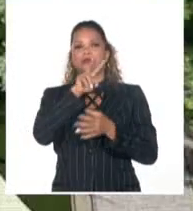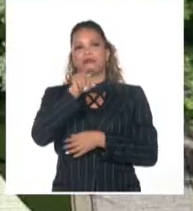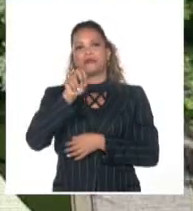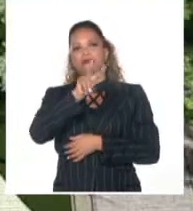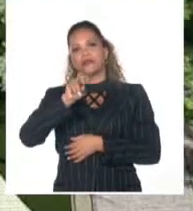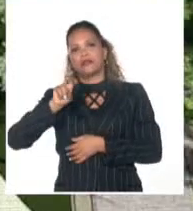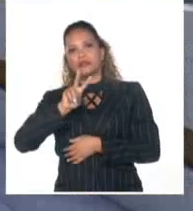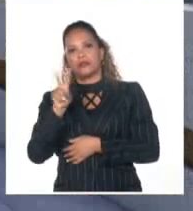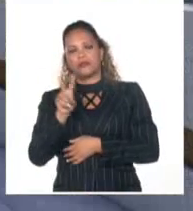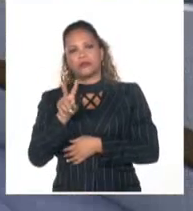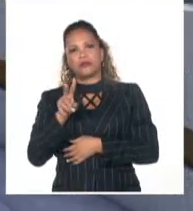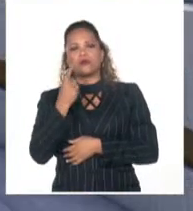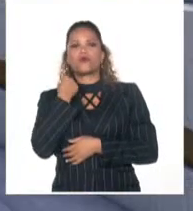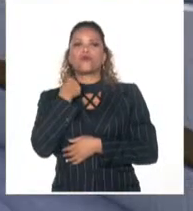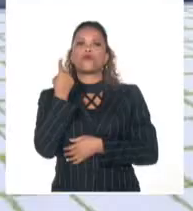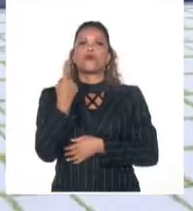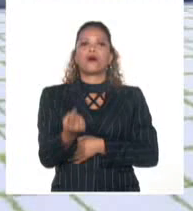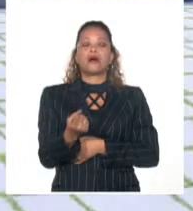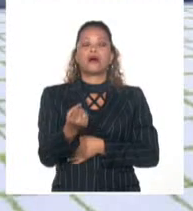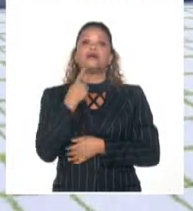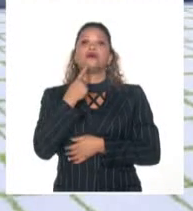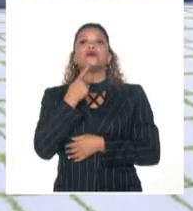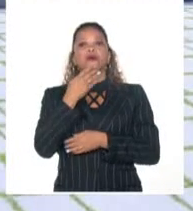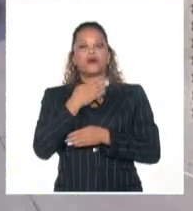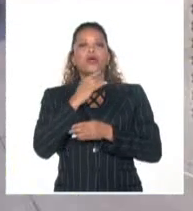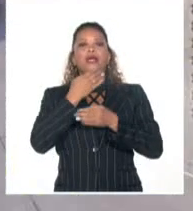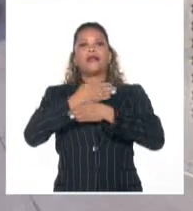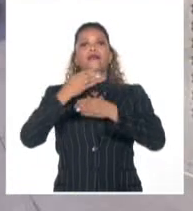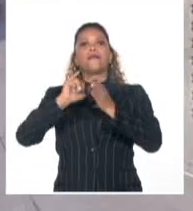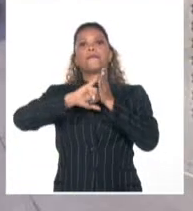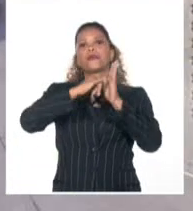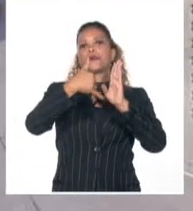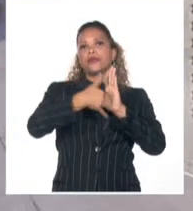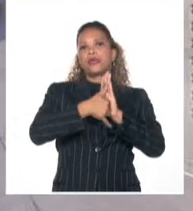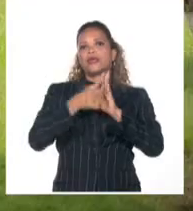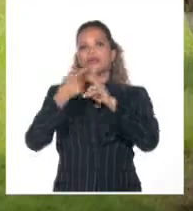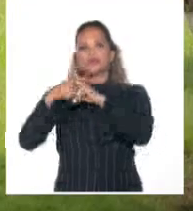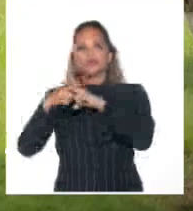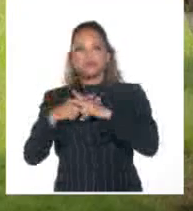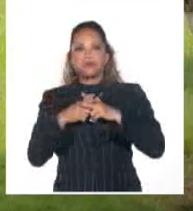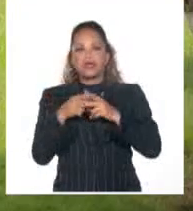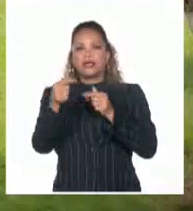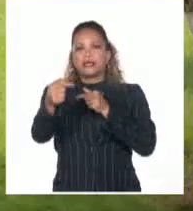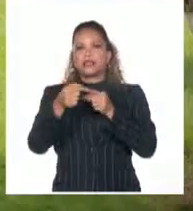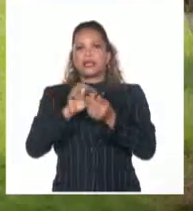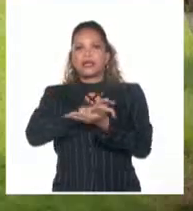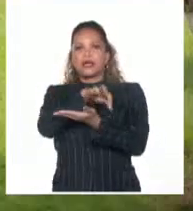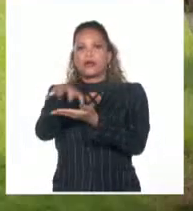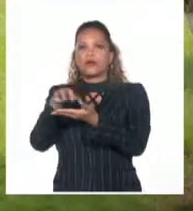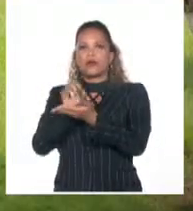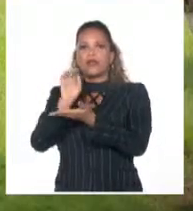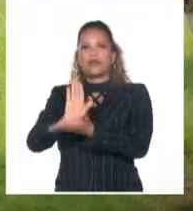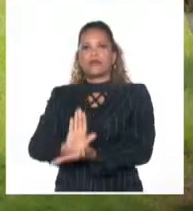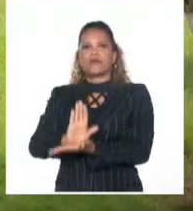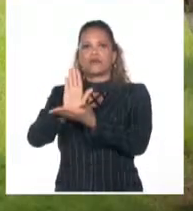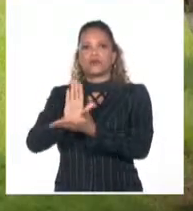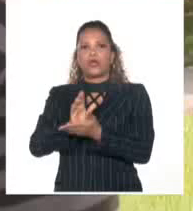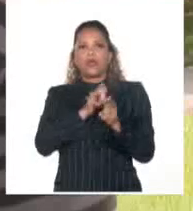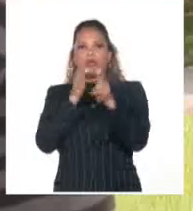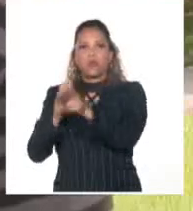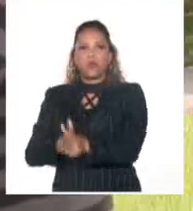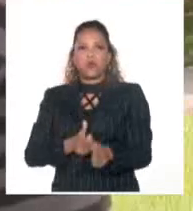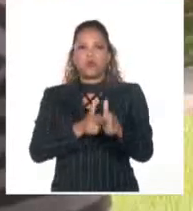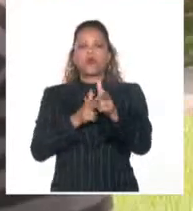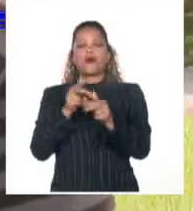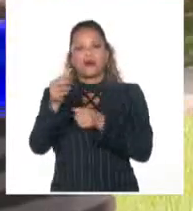A un año existe el proyecto para la construcción de un memorial en su honor cercano al viaducto y al museo de bomberos Enrique Estrada.